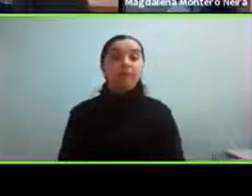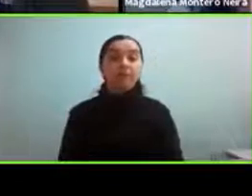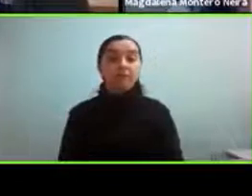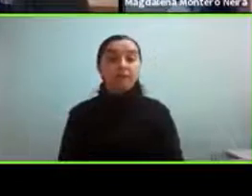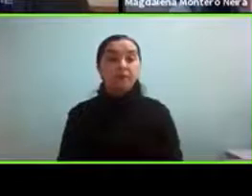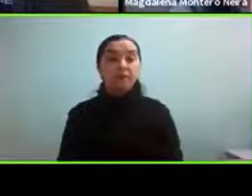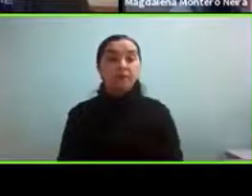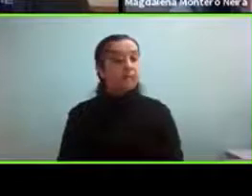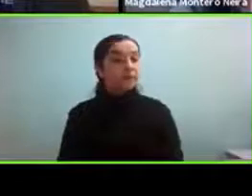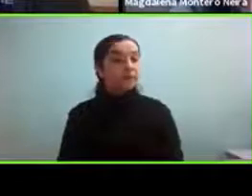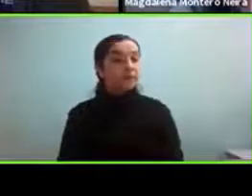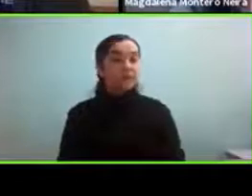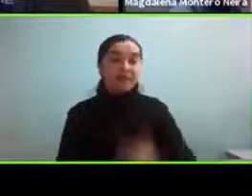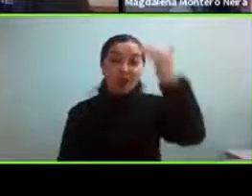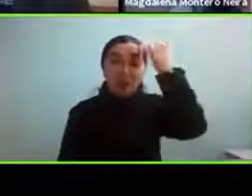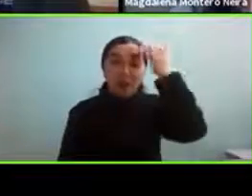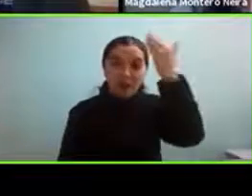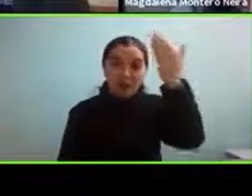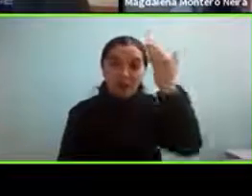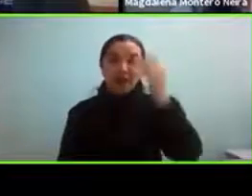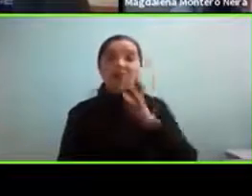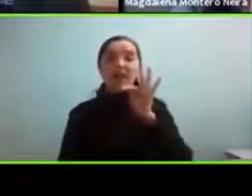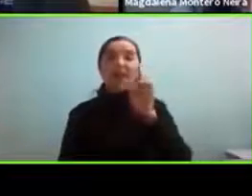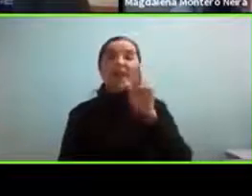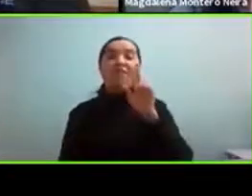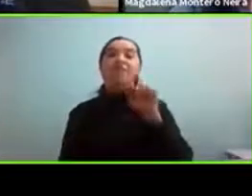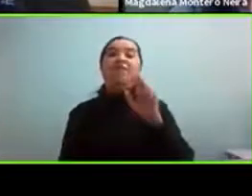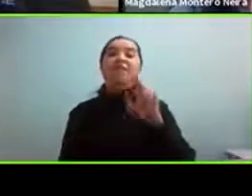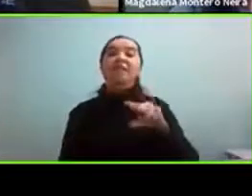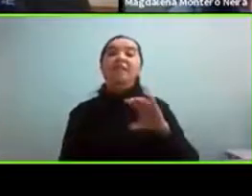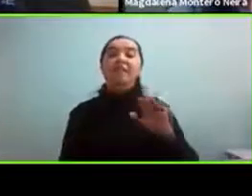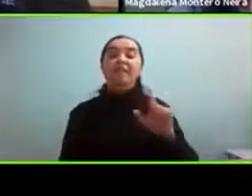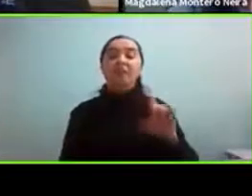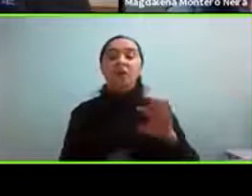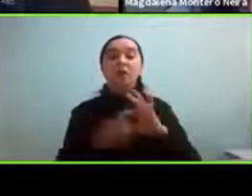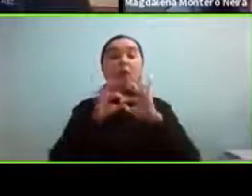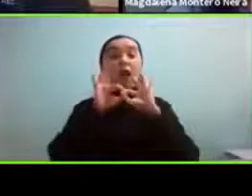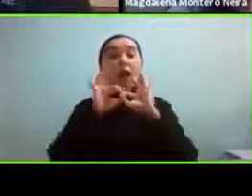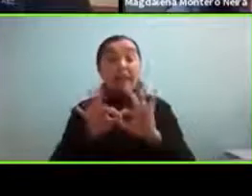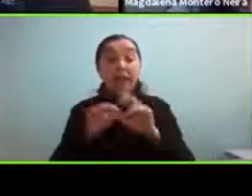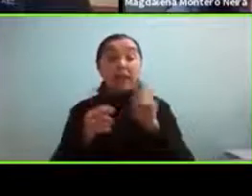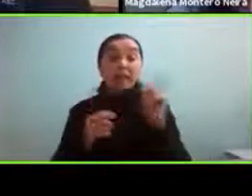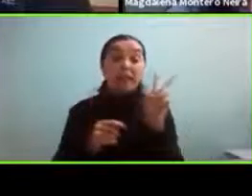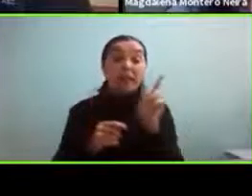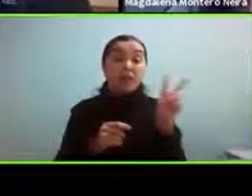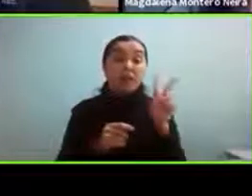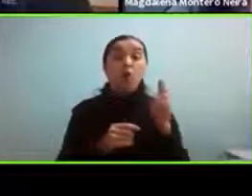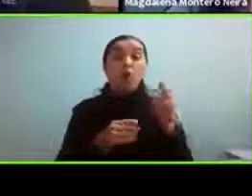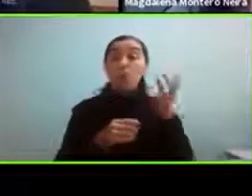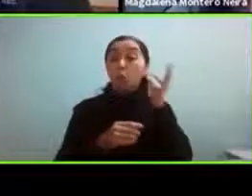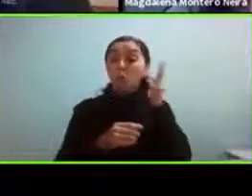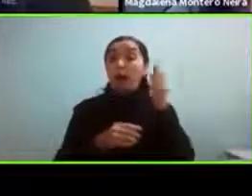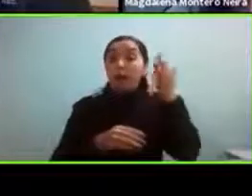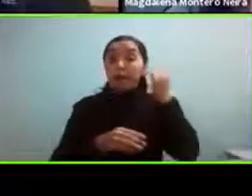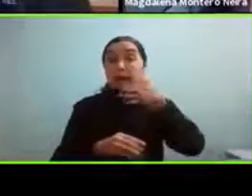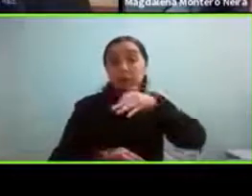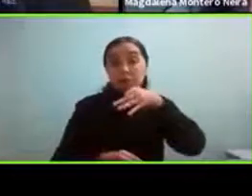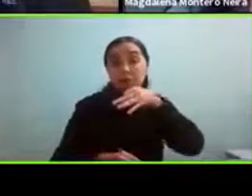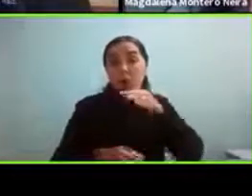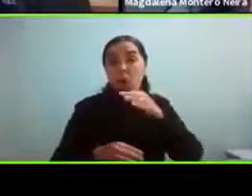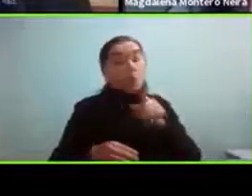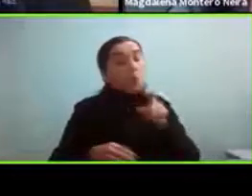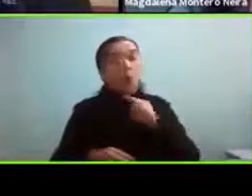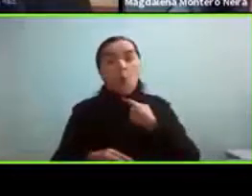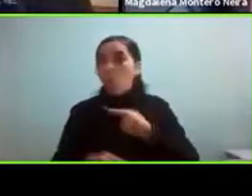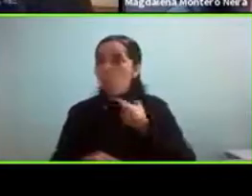Hola Francisco gracias gracias a las dos presentadores previas también muy muy interesante las